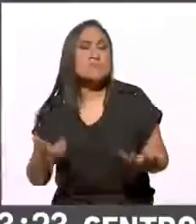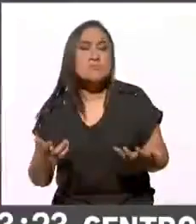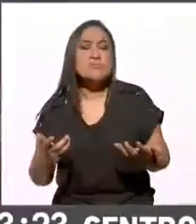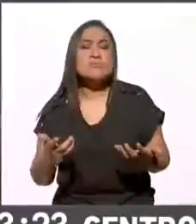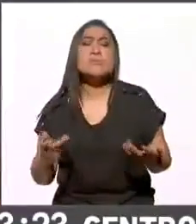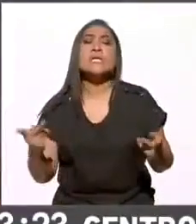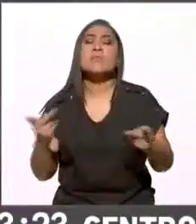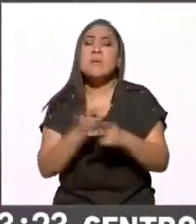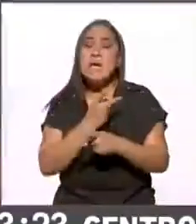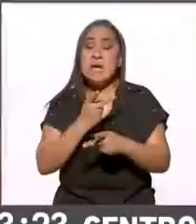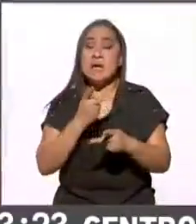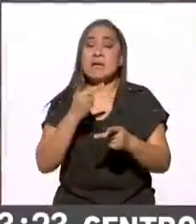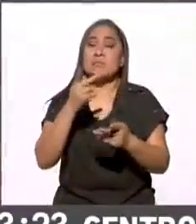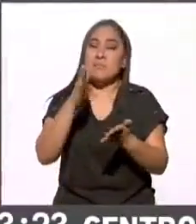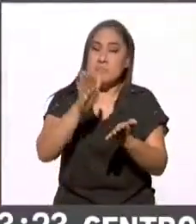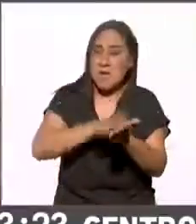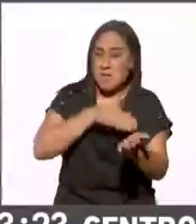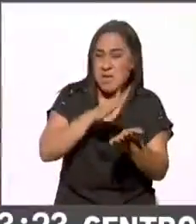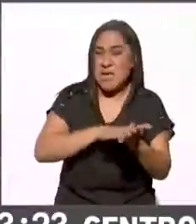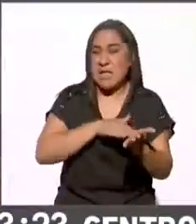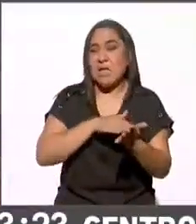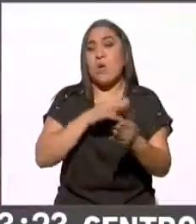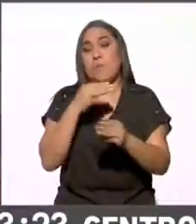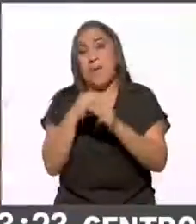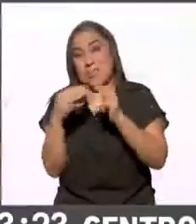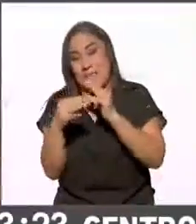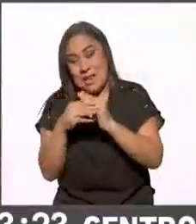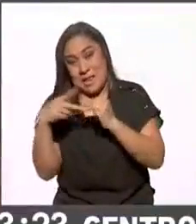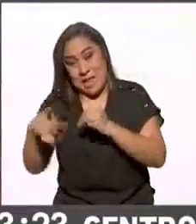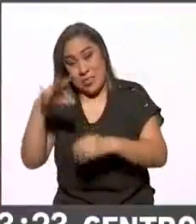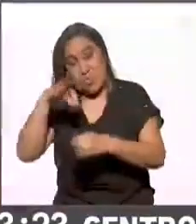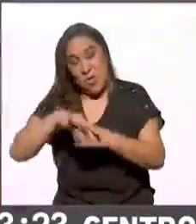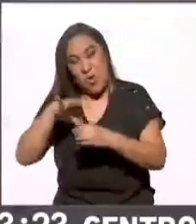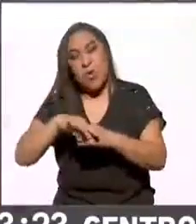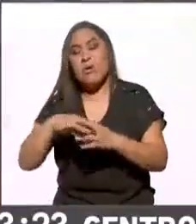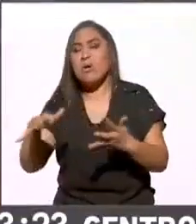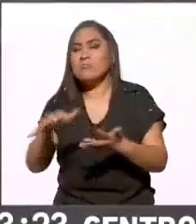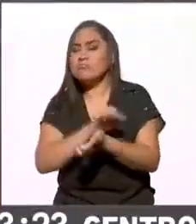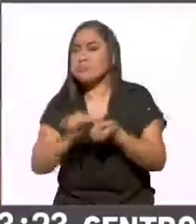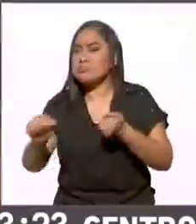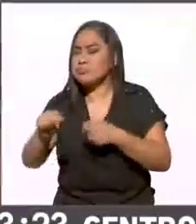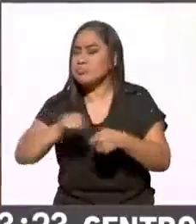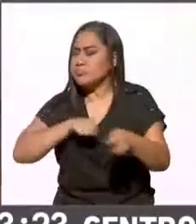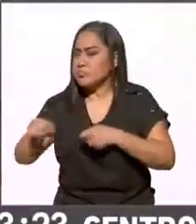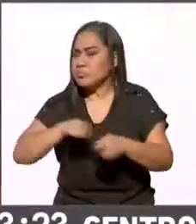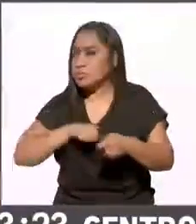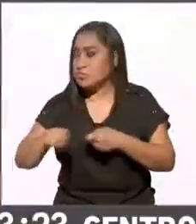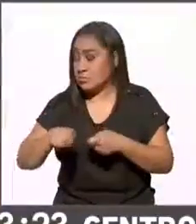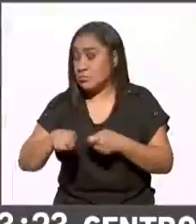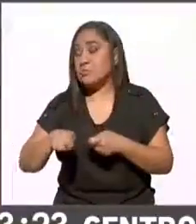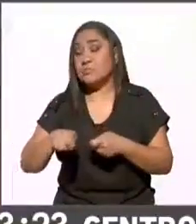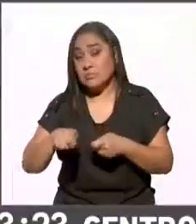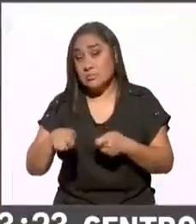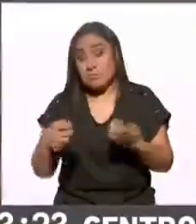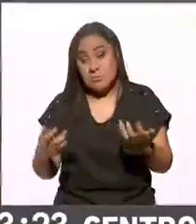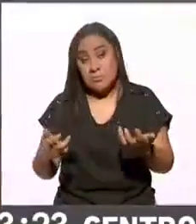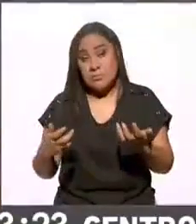destrucción y documento de materiales electorales, que fueron 15